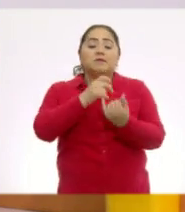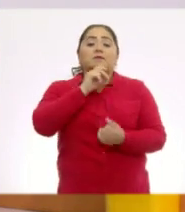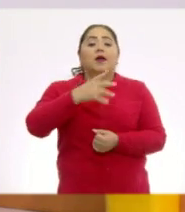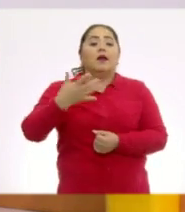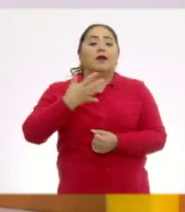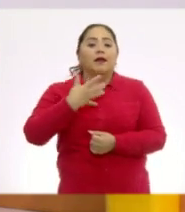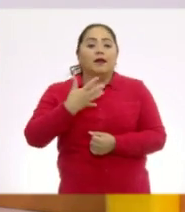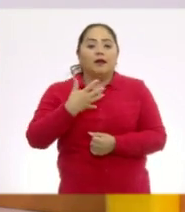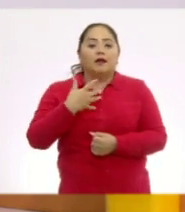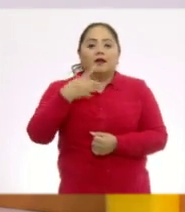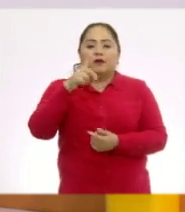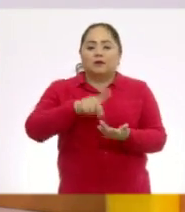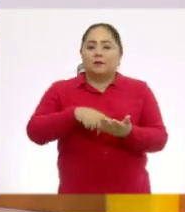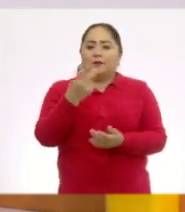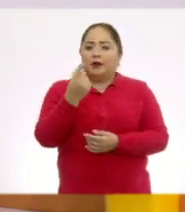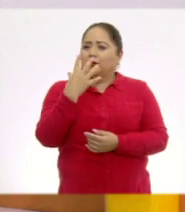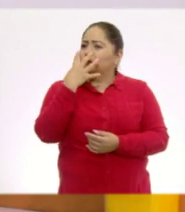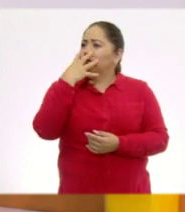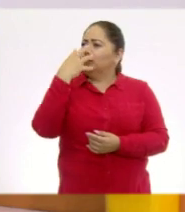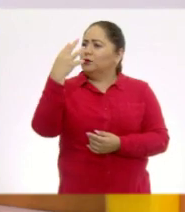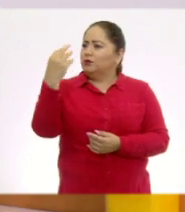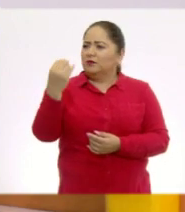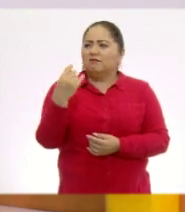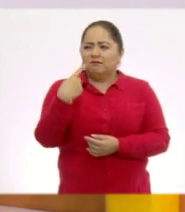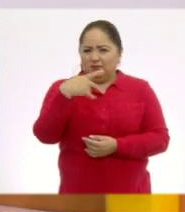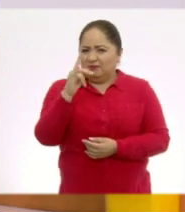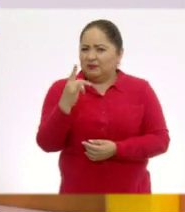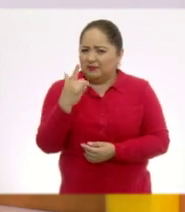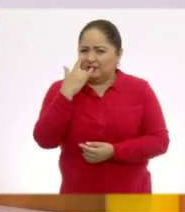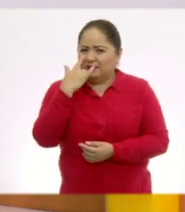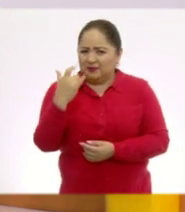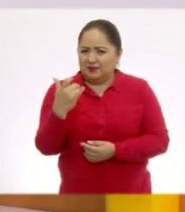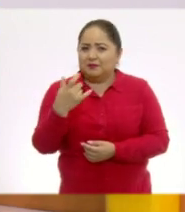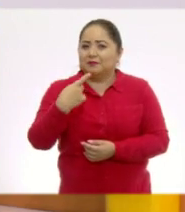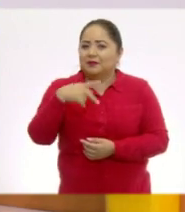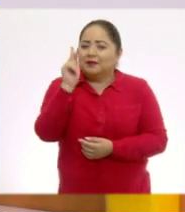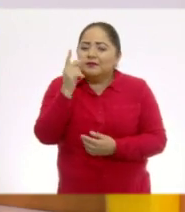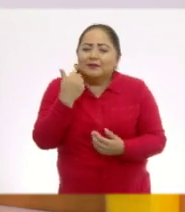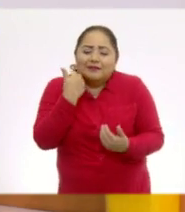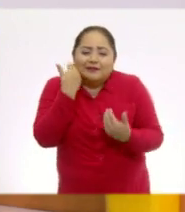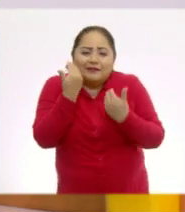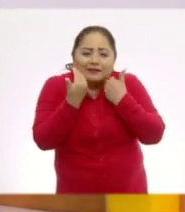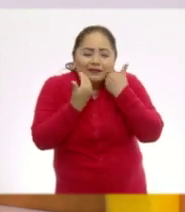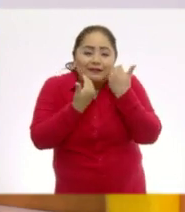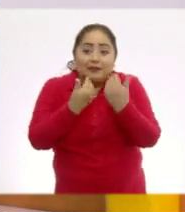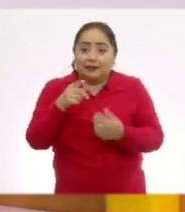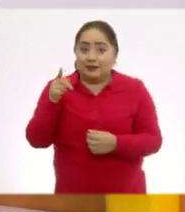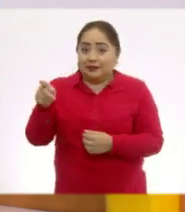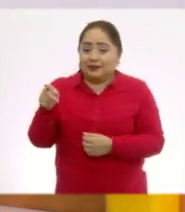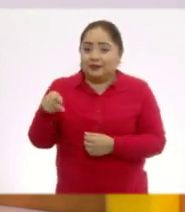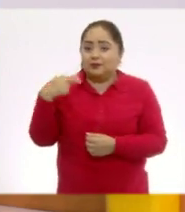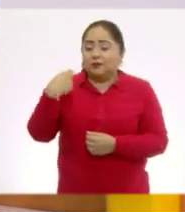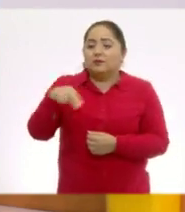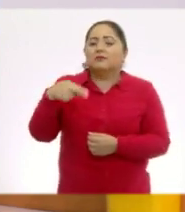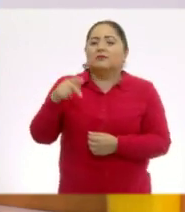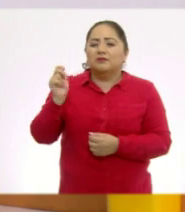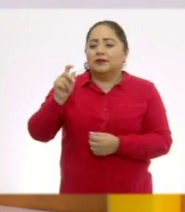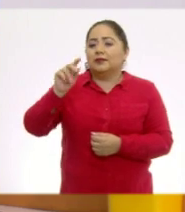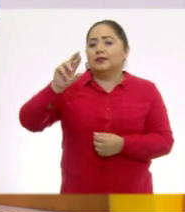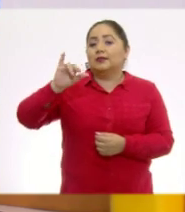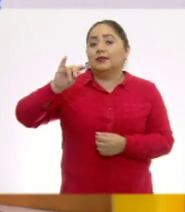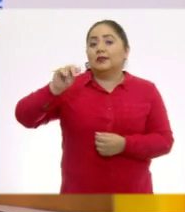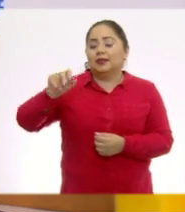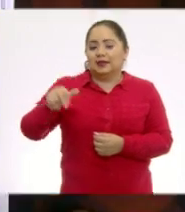una zorra curiosa, pero tímida. A ella la llamaba Rita.